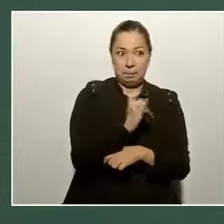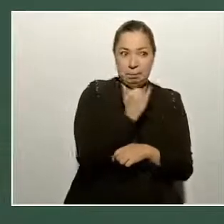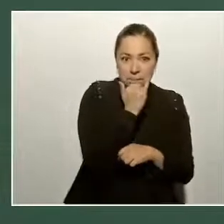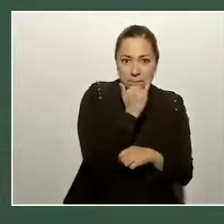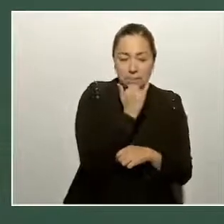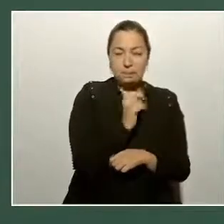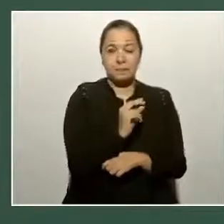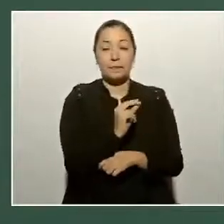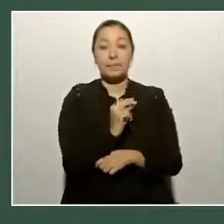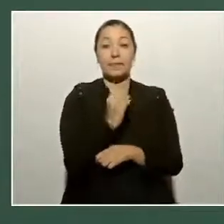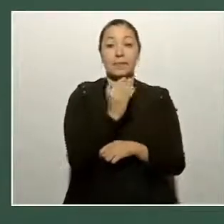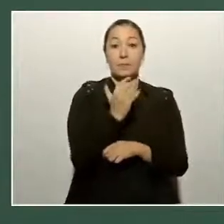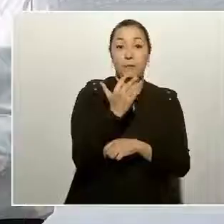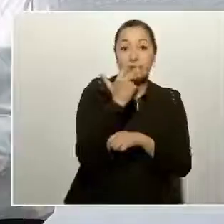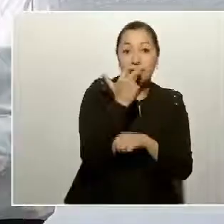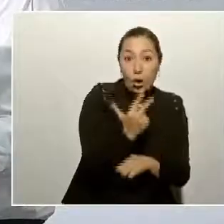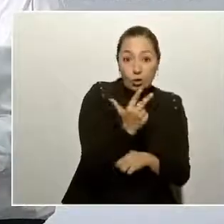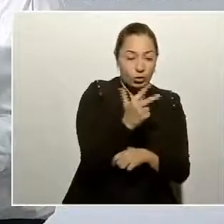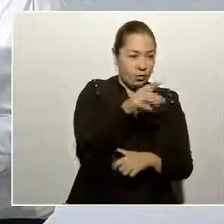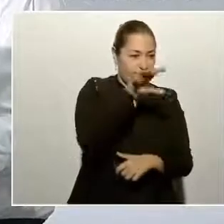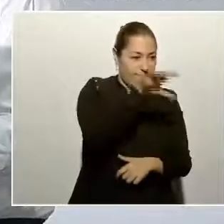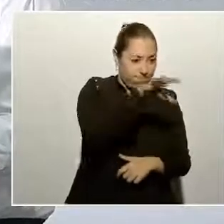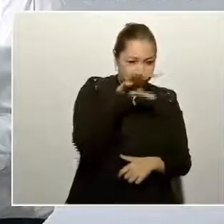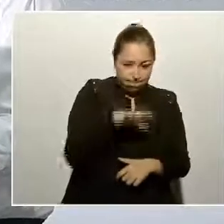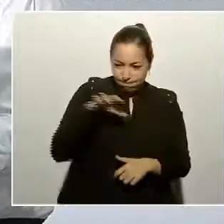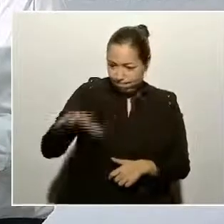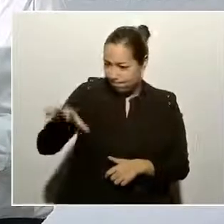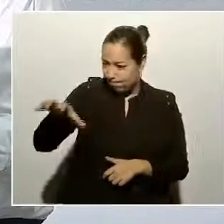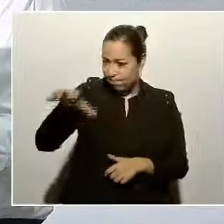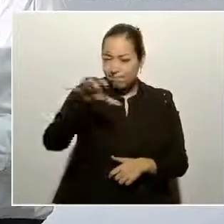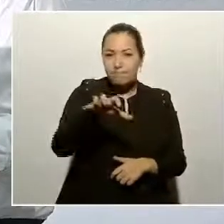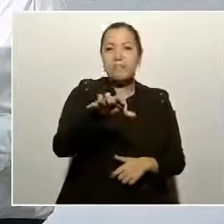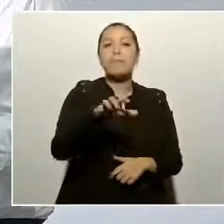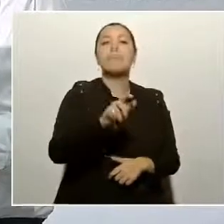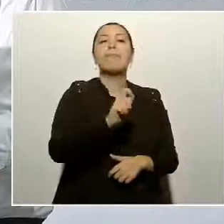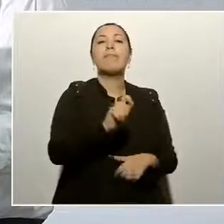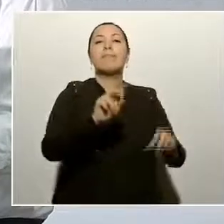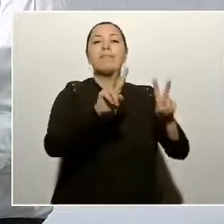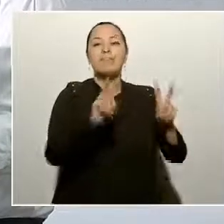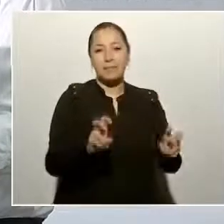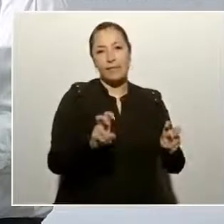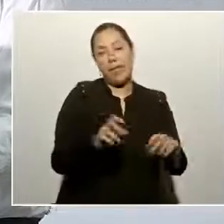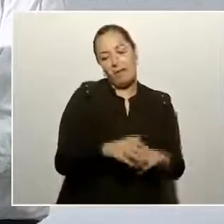sucursales del Banco del Bienestar en 18 municipios.